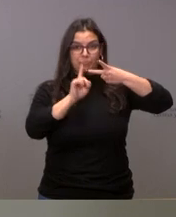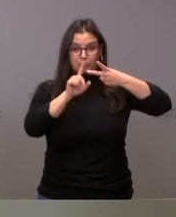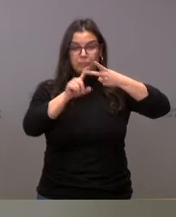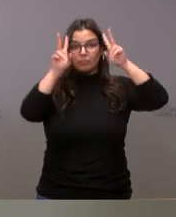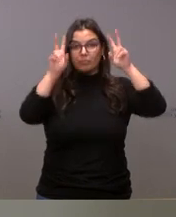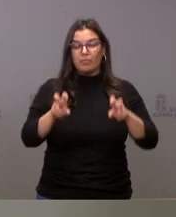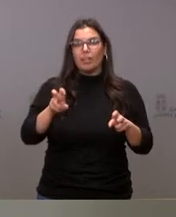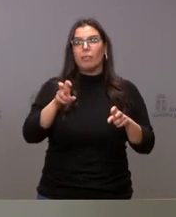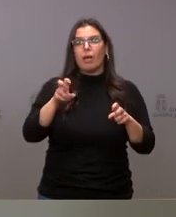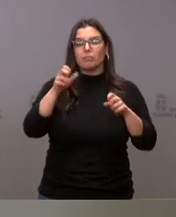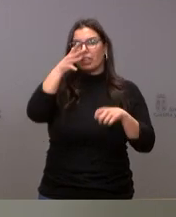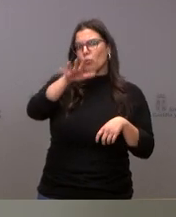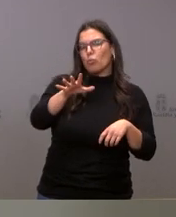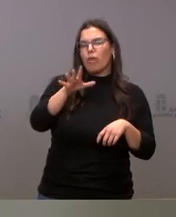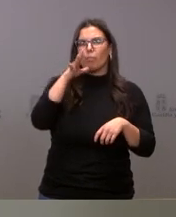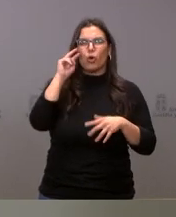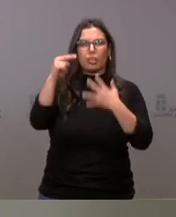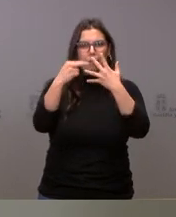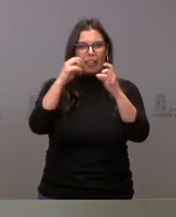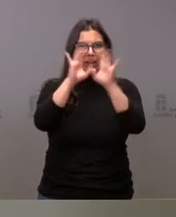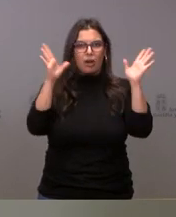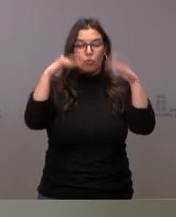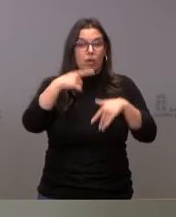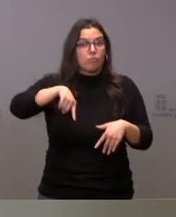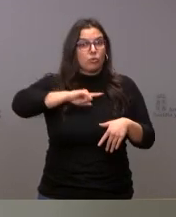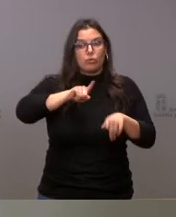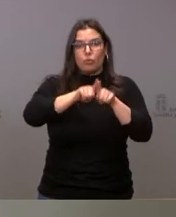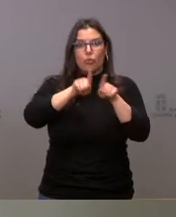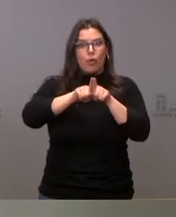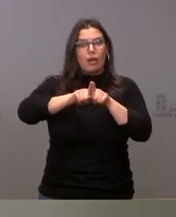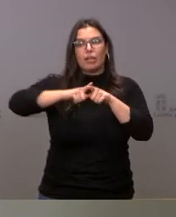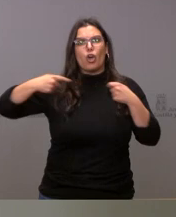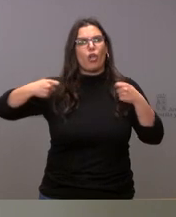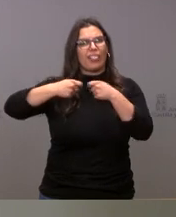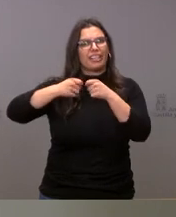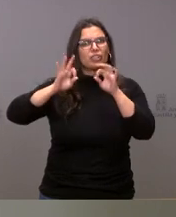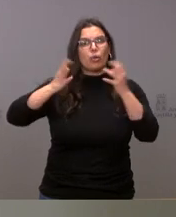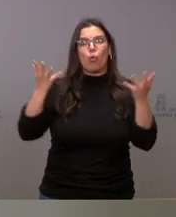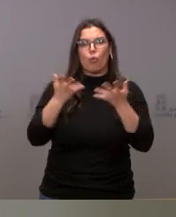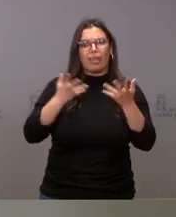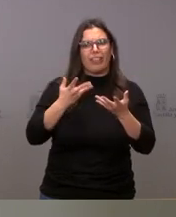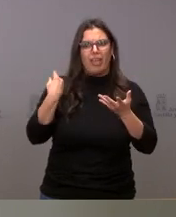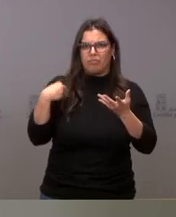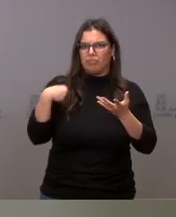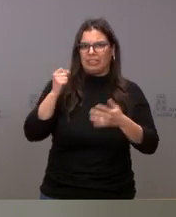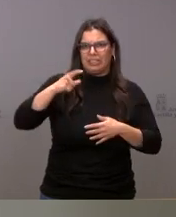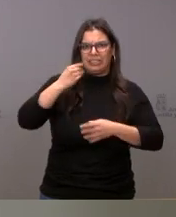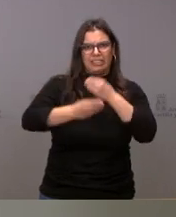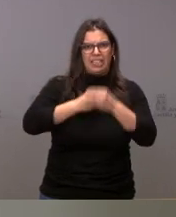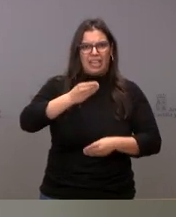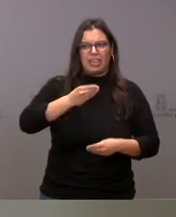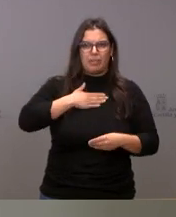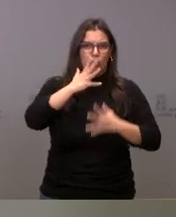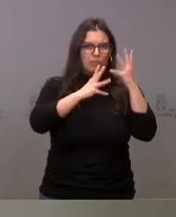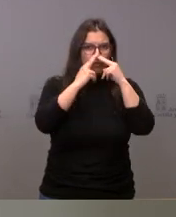falta de transparencia, bueno, se ha seguido la contratación de urgencia que se sigue habitualmente por parte de la Administración pública. Y, verdaderamente,